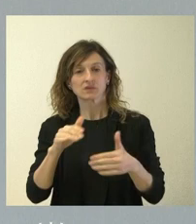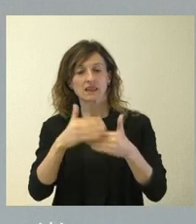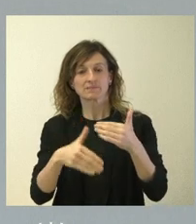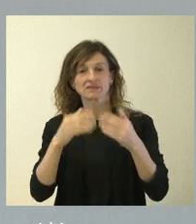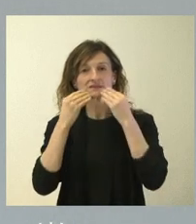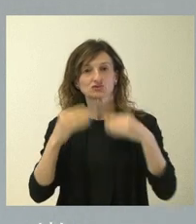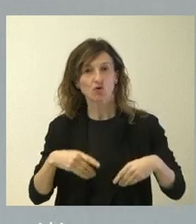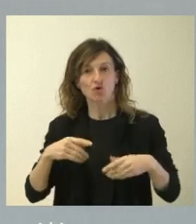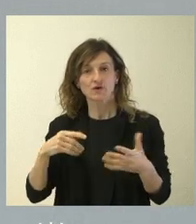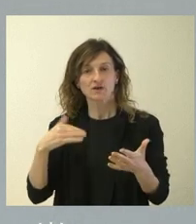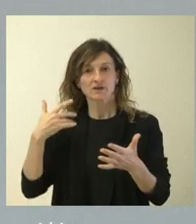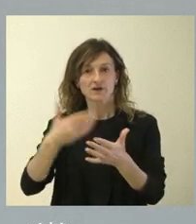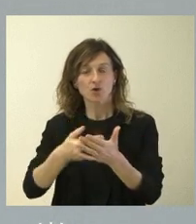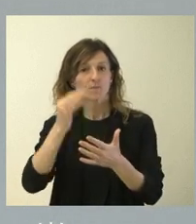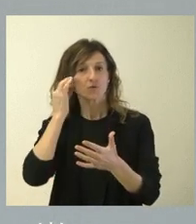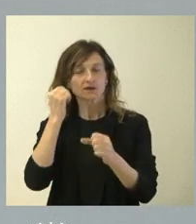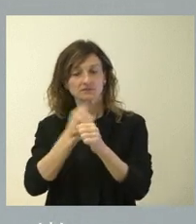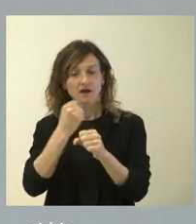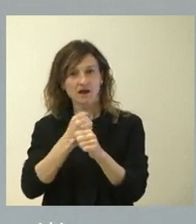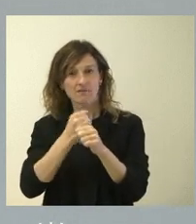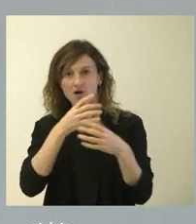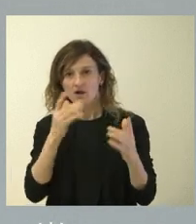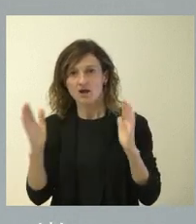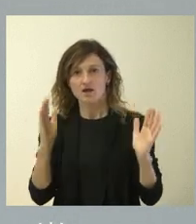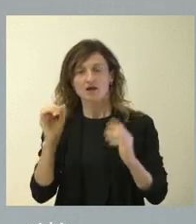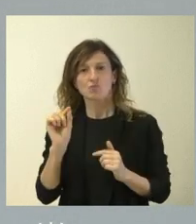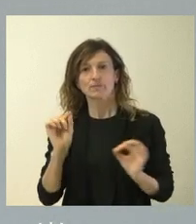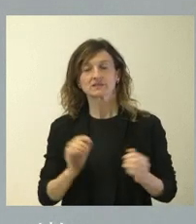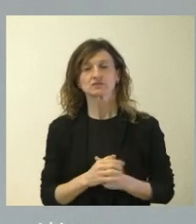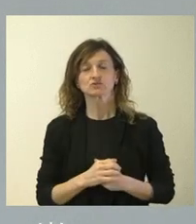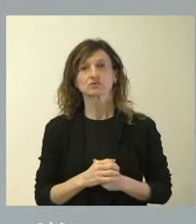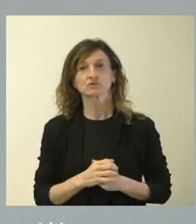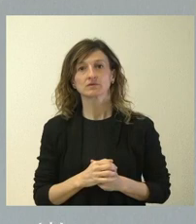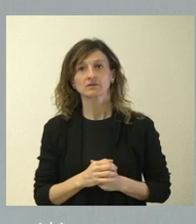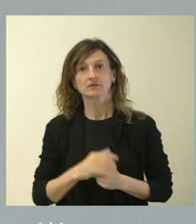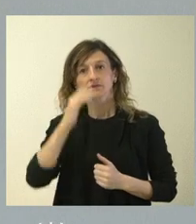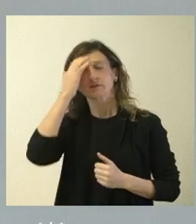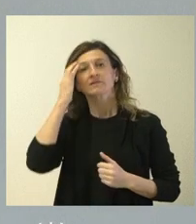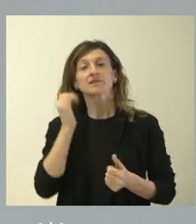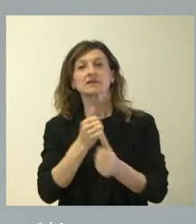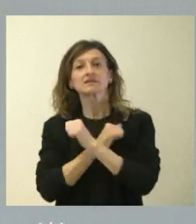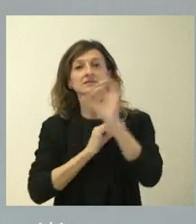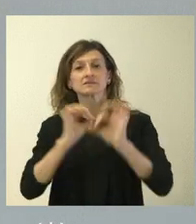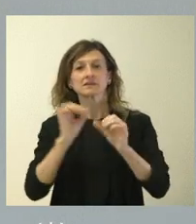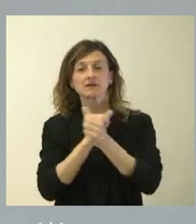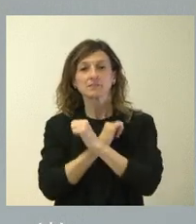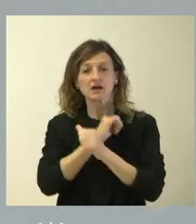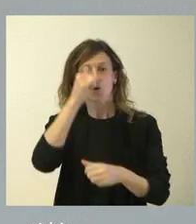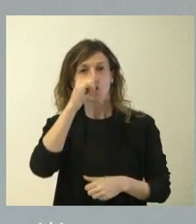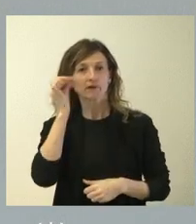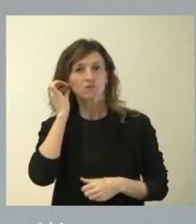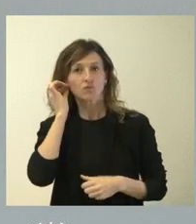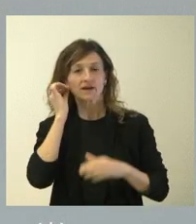del nivel de mujeres ocupadas en este momento y que tiene una brecha de la tasa de paro respecto de mujeres y hombres